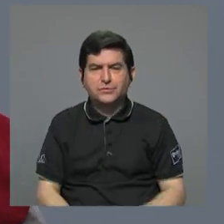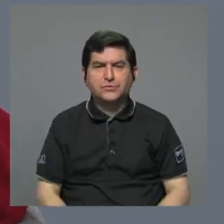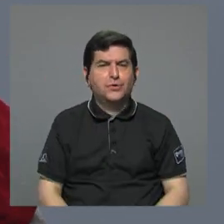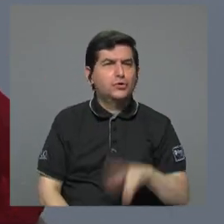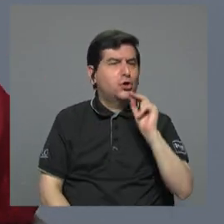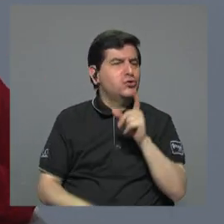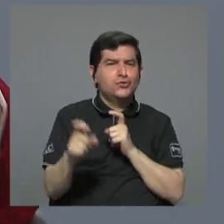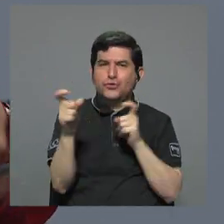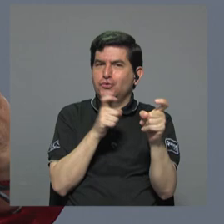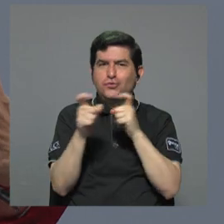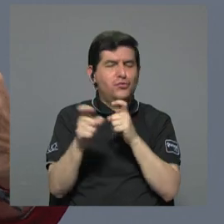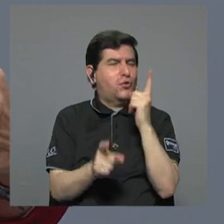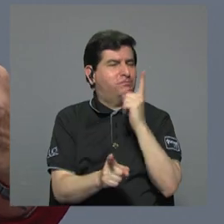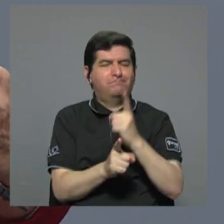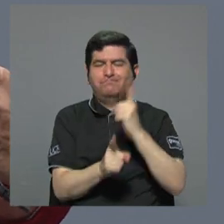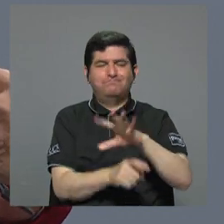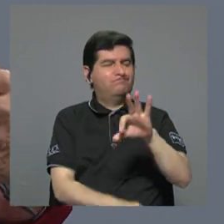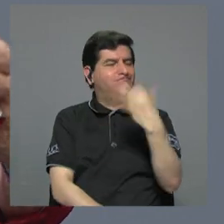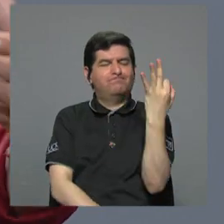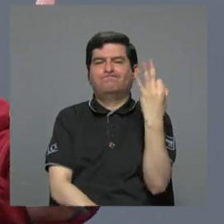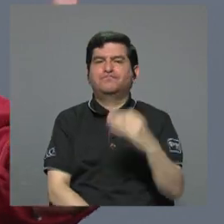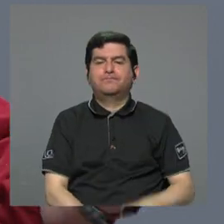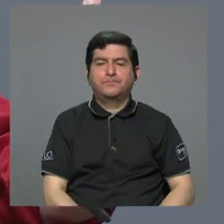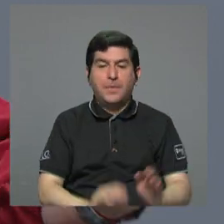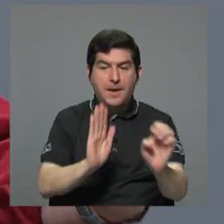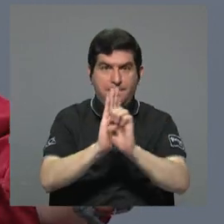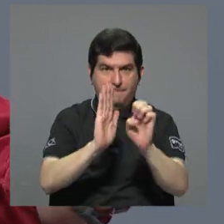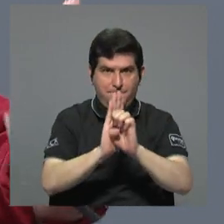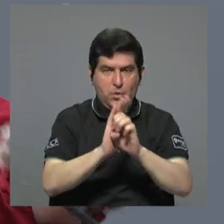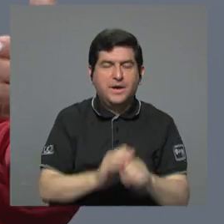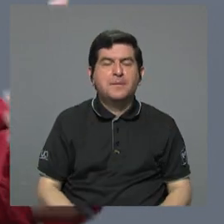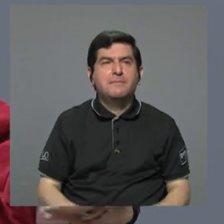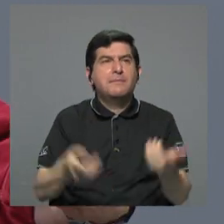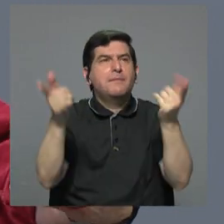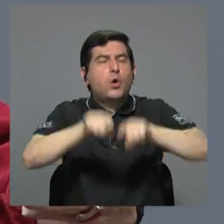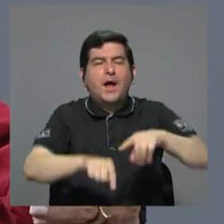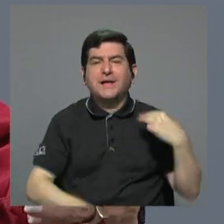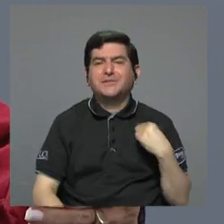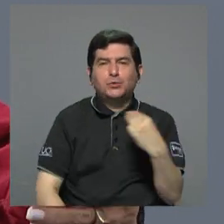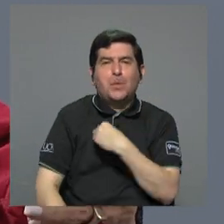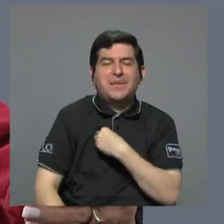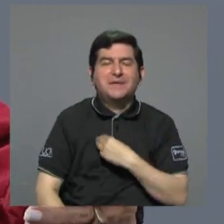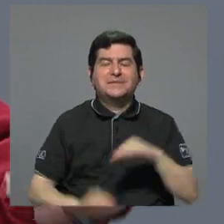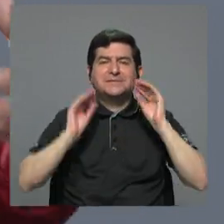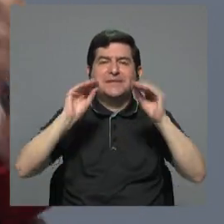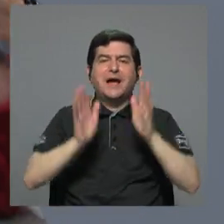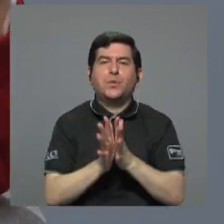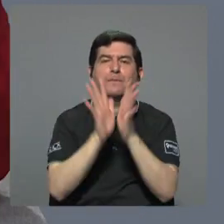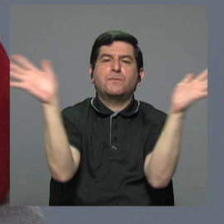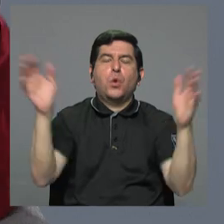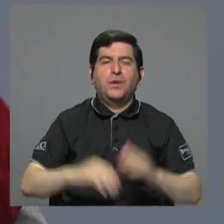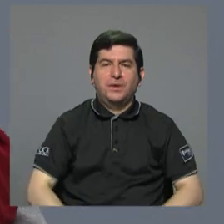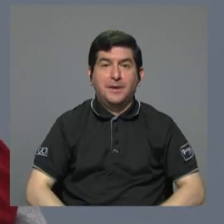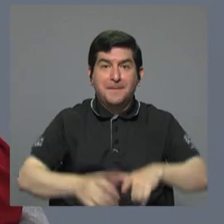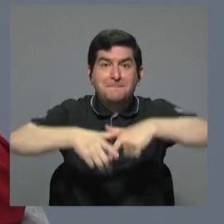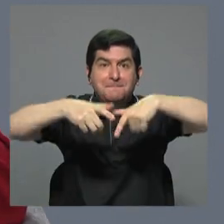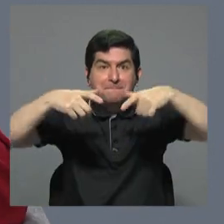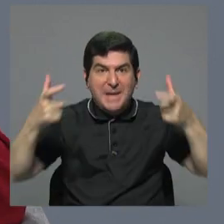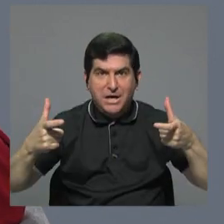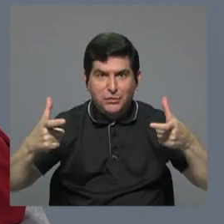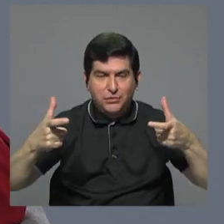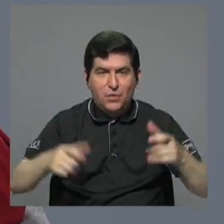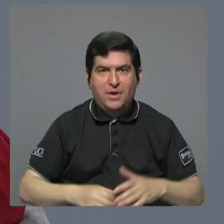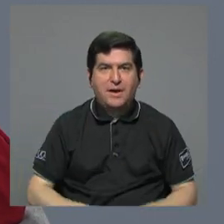administran como tienen que ser. Digamos, en el caso del Ministerio de Educación Pública, que la mayoría de